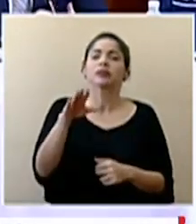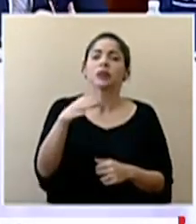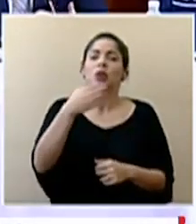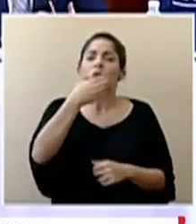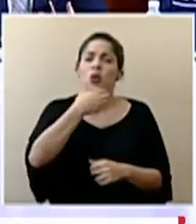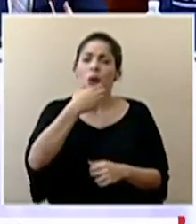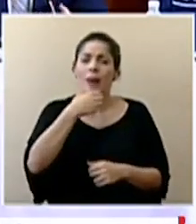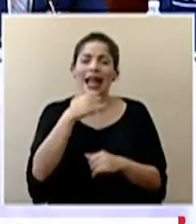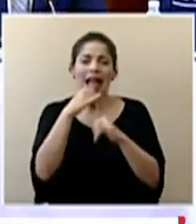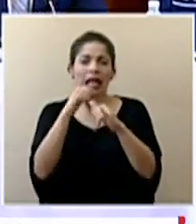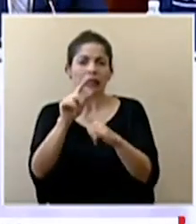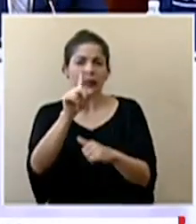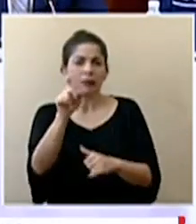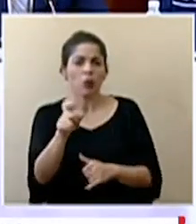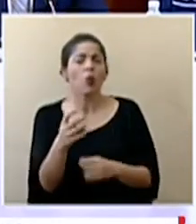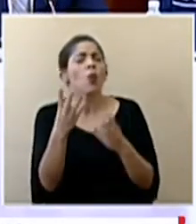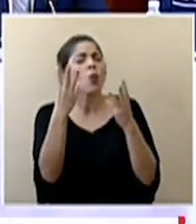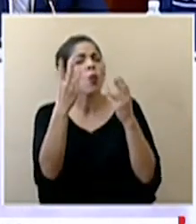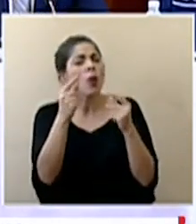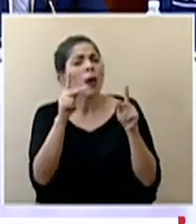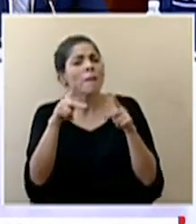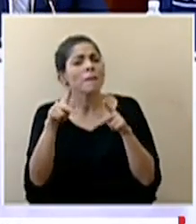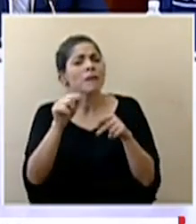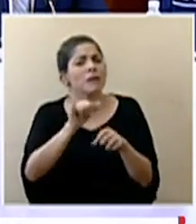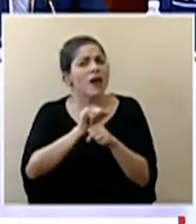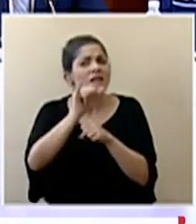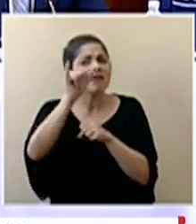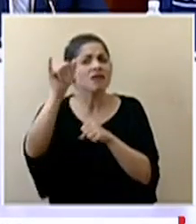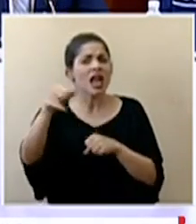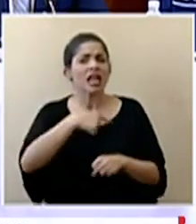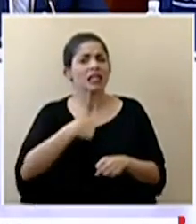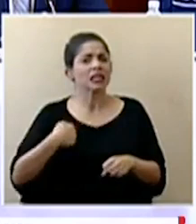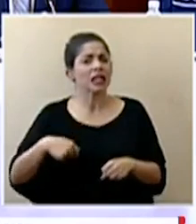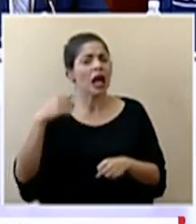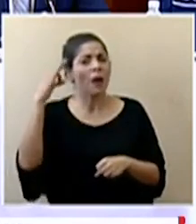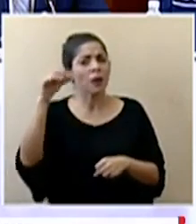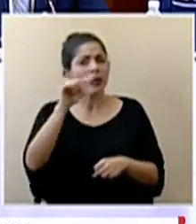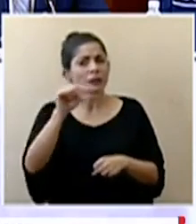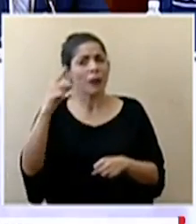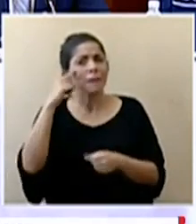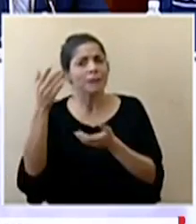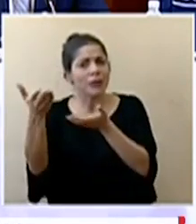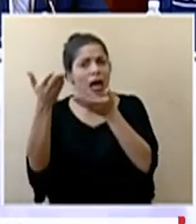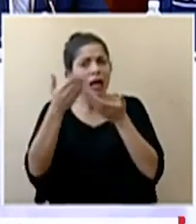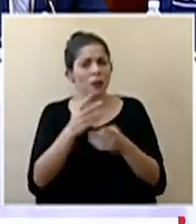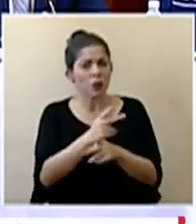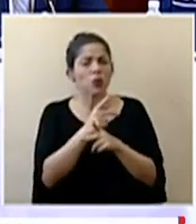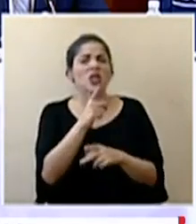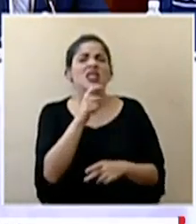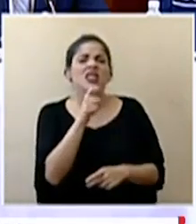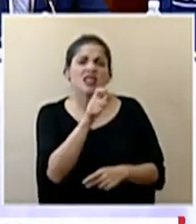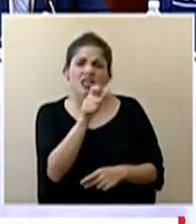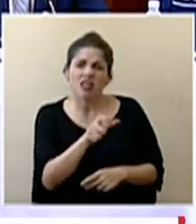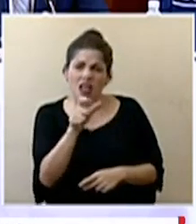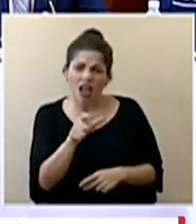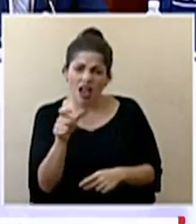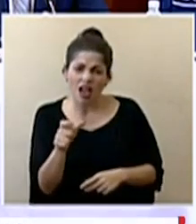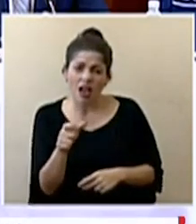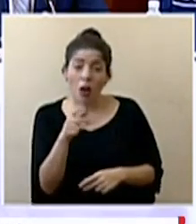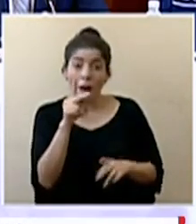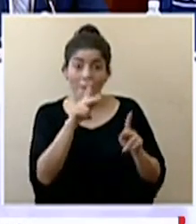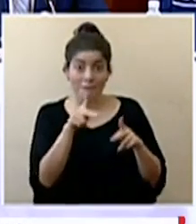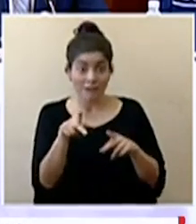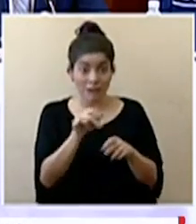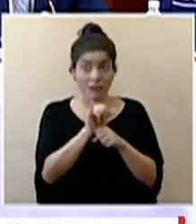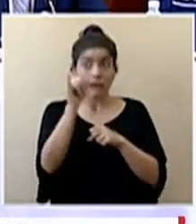extra consulta ¿cuántas personas viajarán a China la próxima semana a traerlos en sumos de protección? ¿quiénes son específicamente? cuando esas